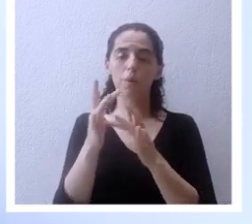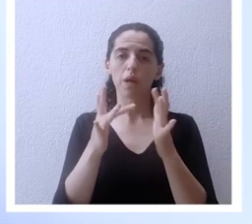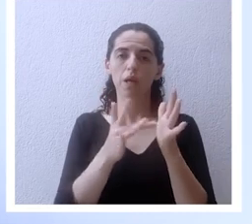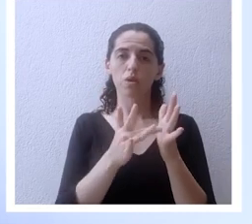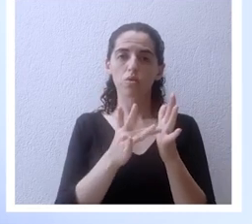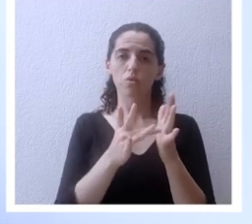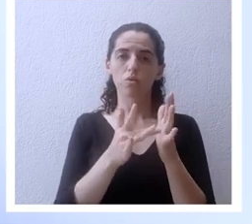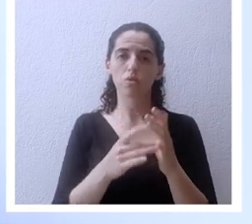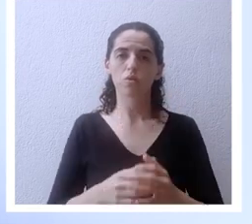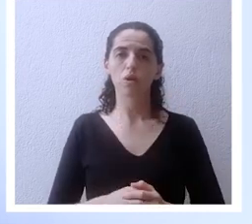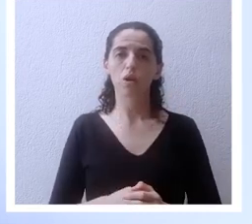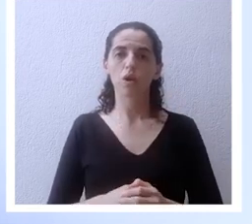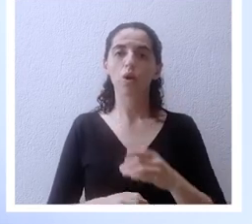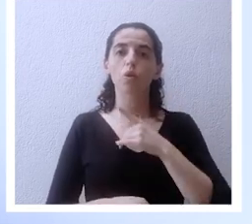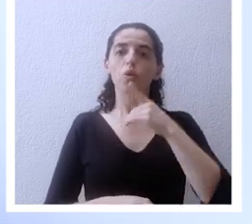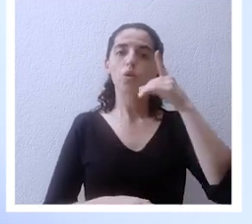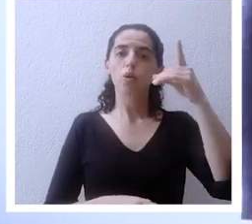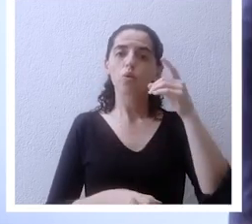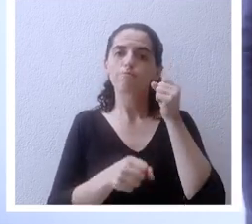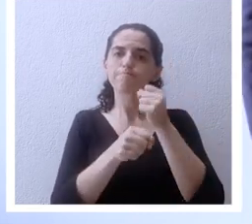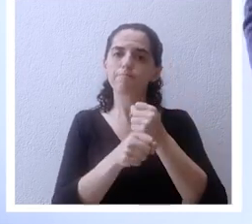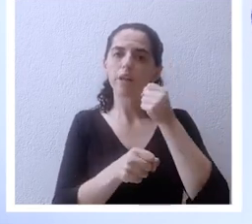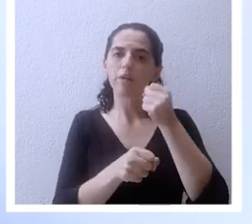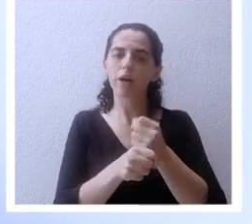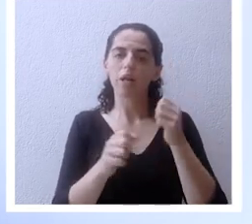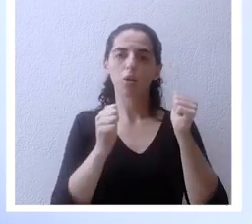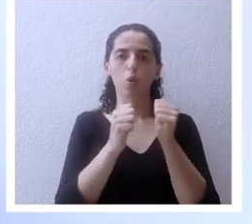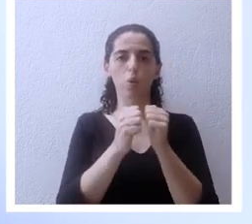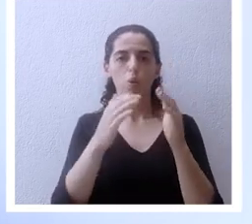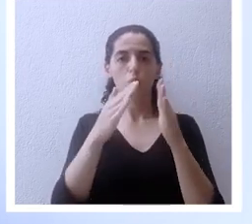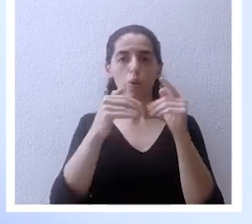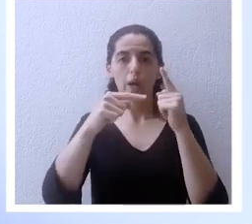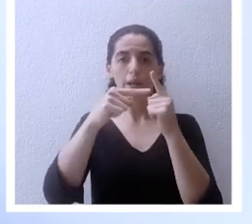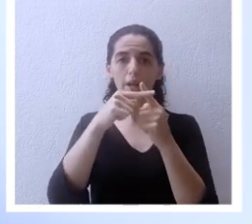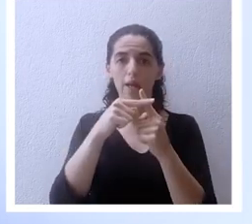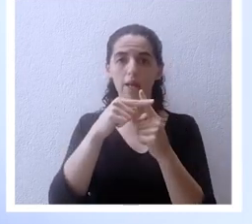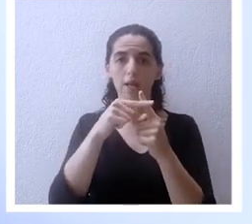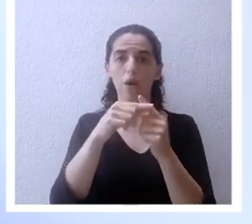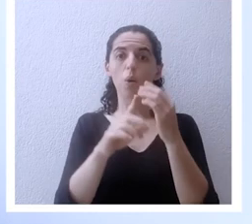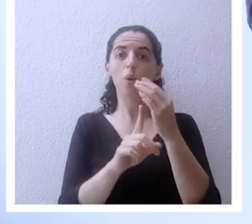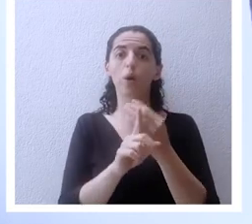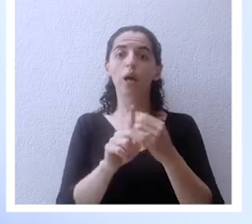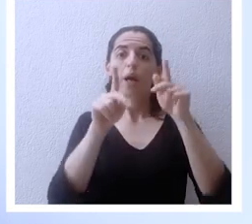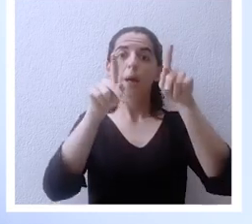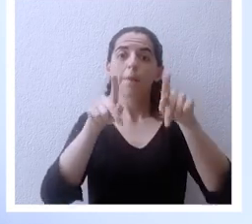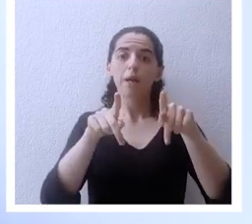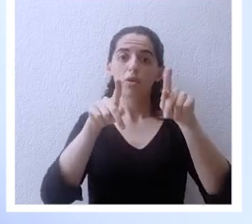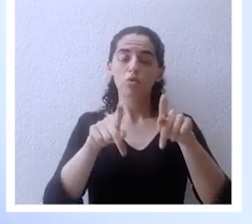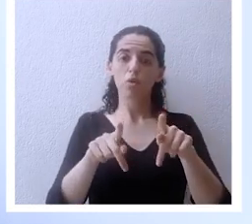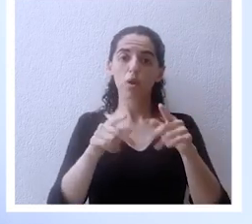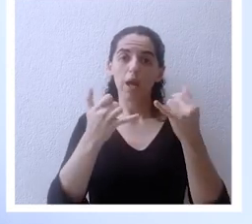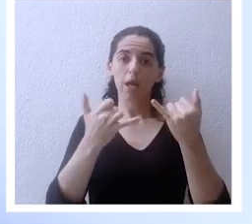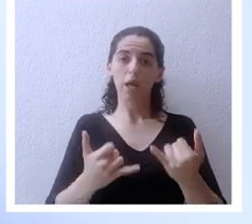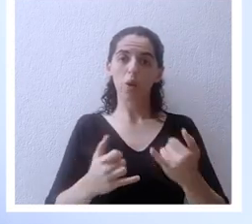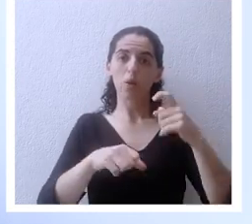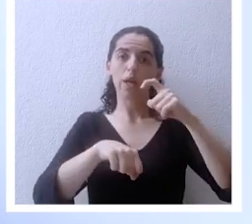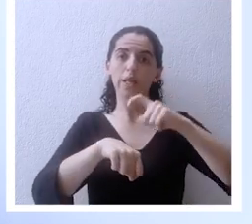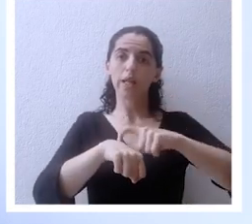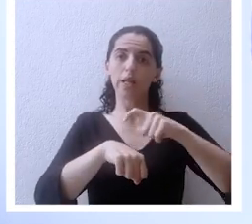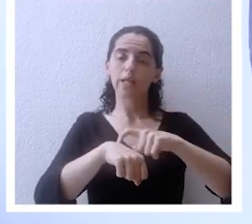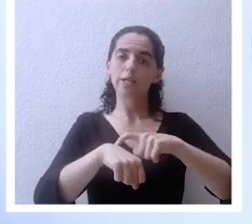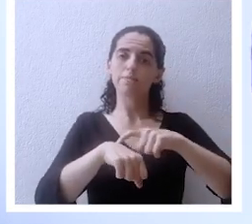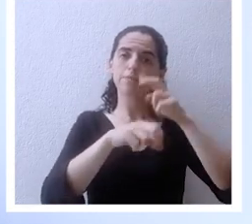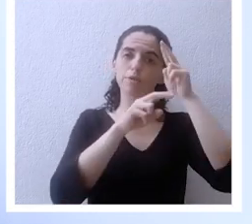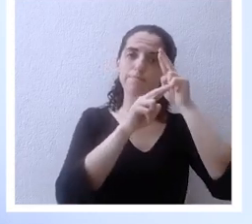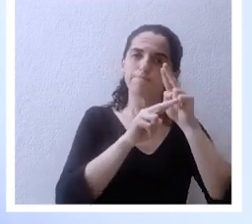que Dios está trabajando con su iglesia está trabajando con cada persona y es el tiempo de humillarnos y acercarnos